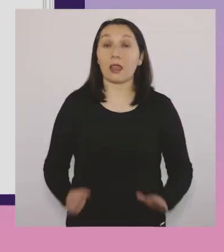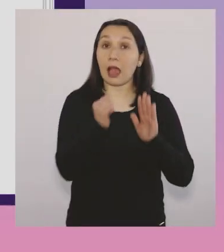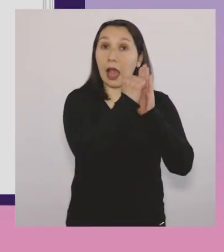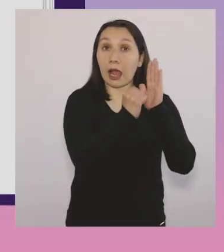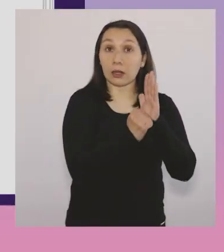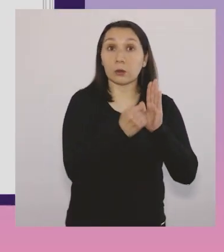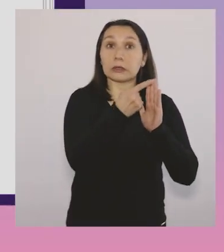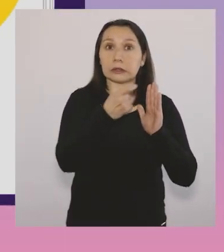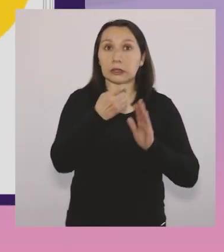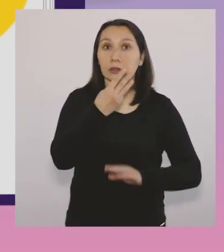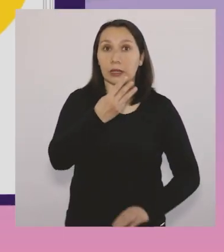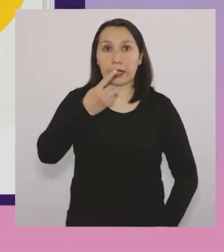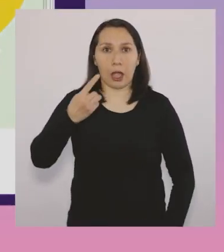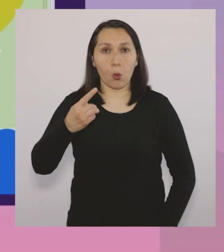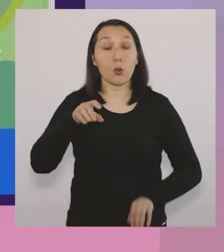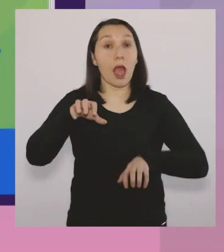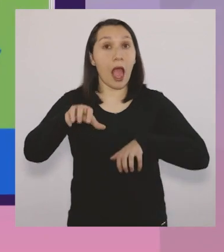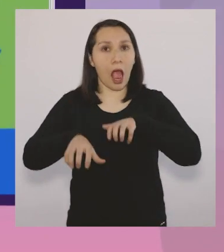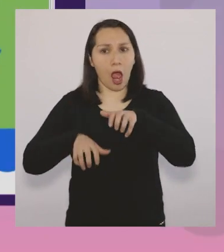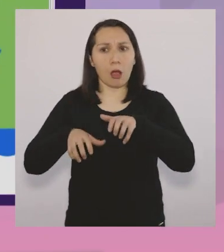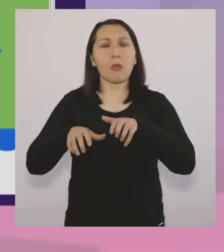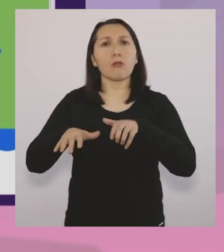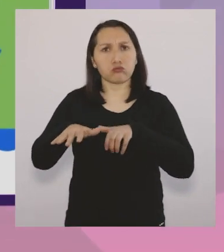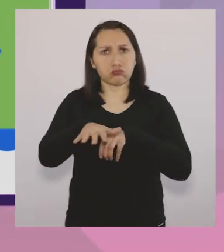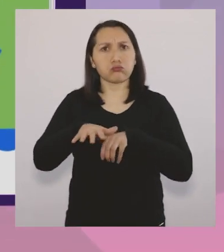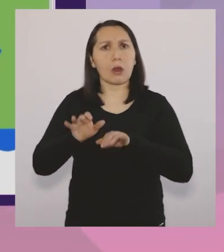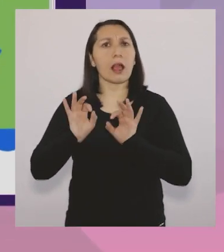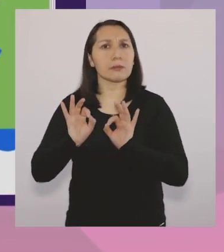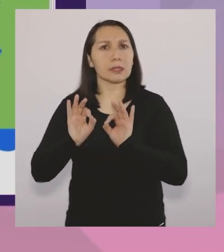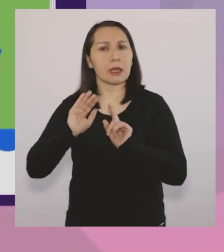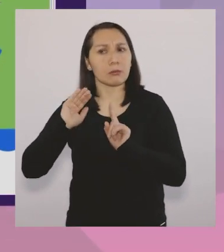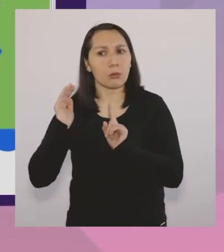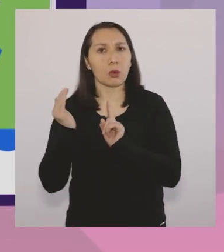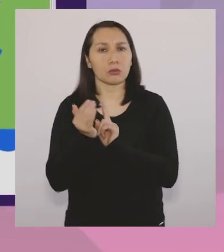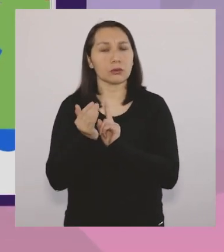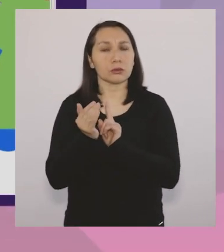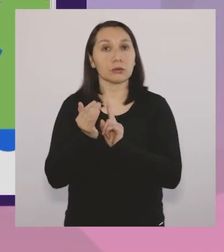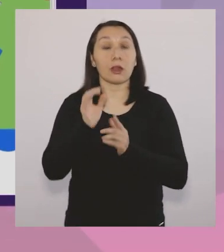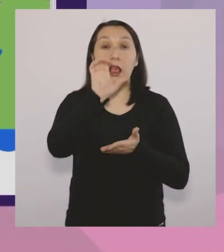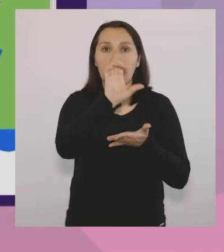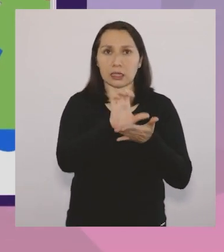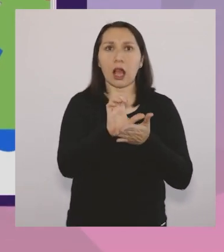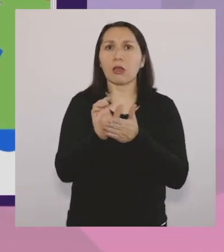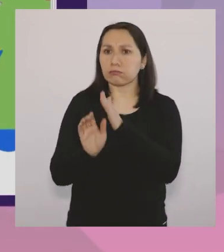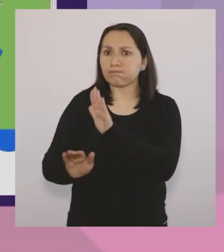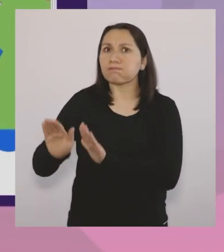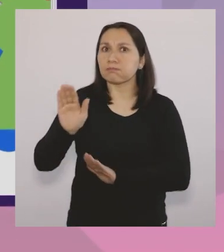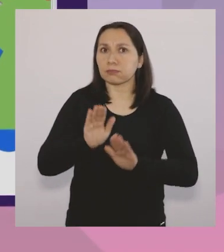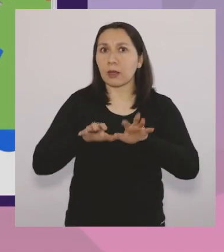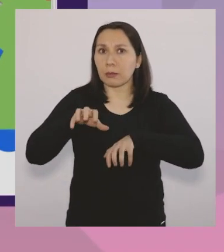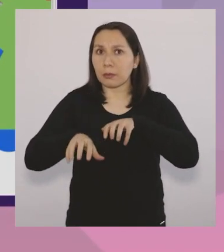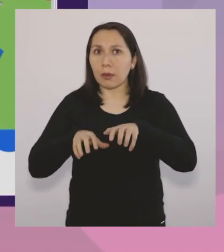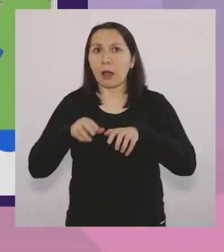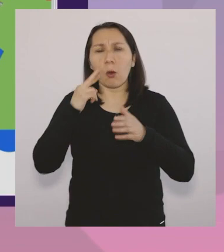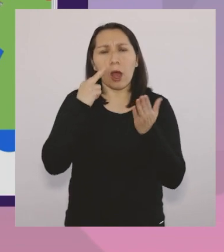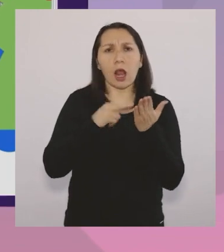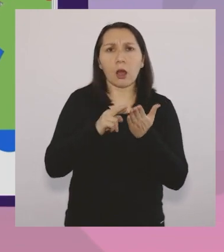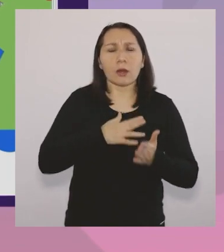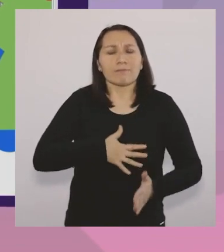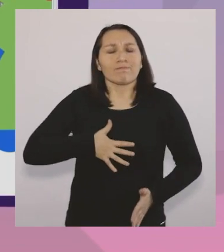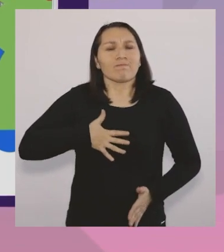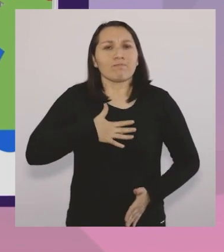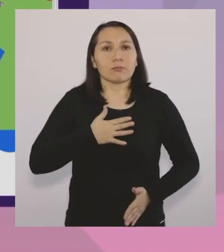Artículo 131 Los animales son sujetos de especial protección. El Estado los protegerá, reconociendo su